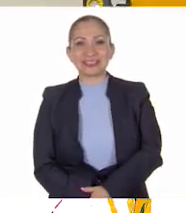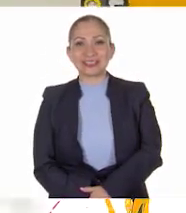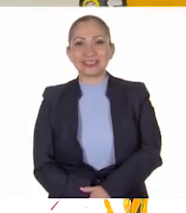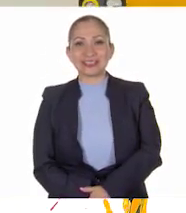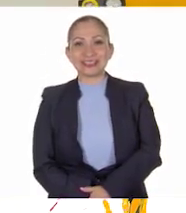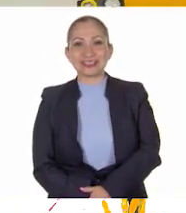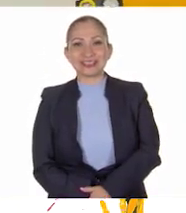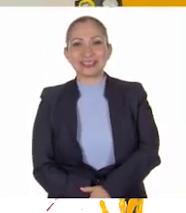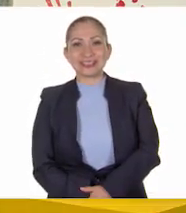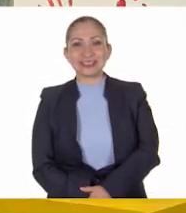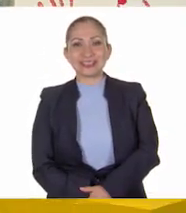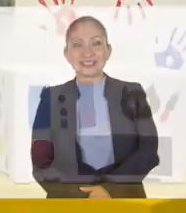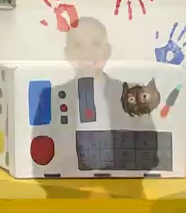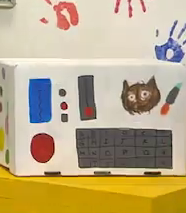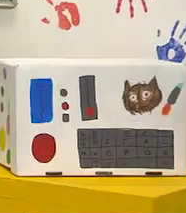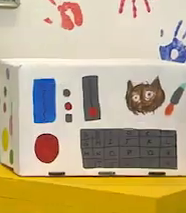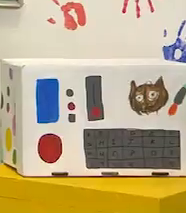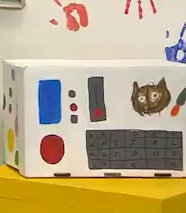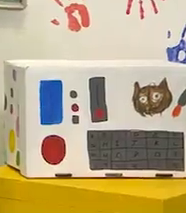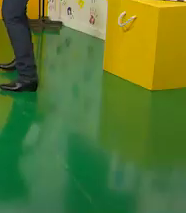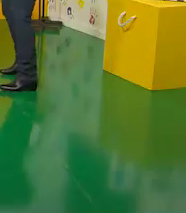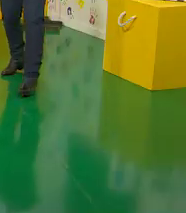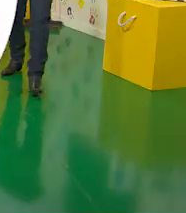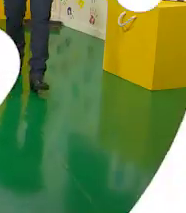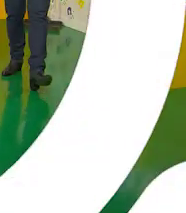¡Jugamos béisbol! ¡Ahí te va! ¡Venta!